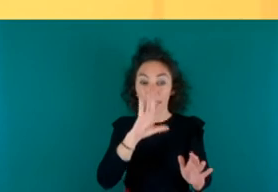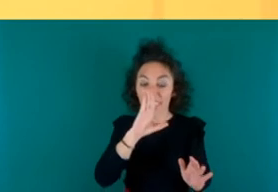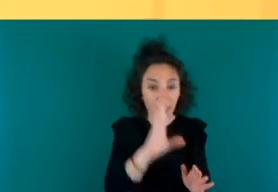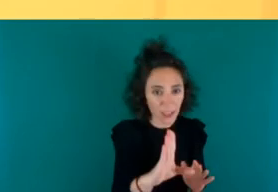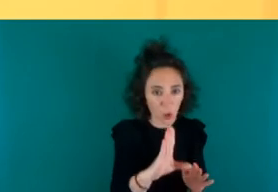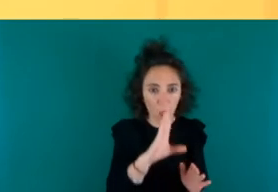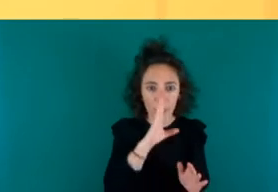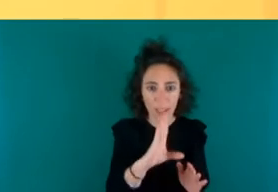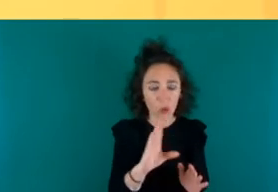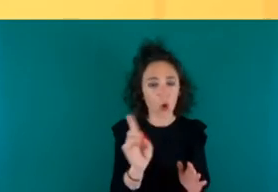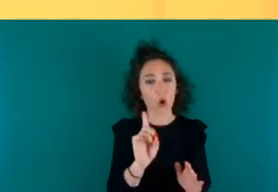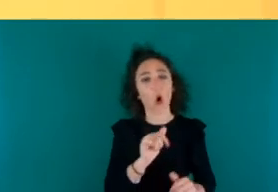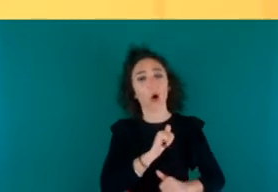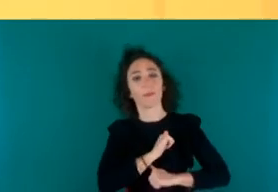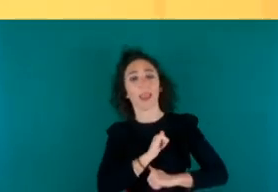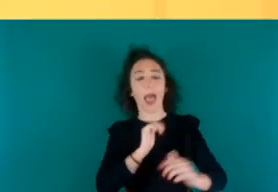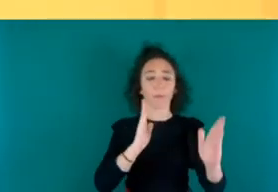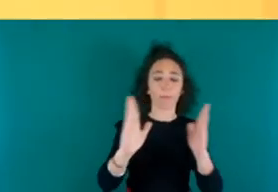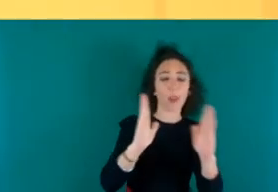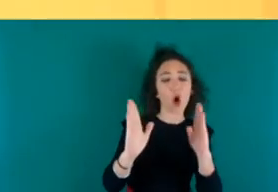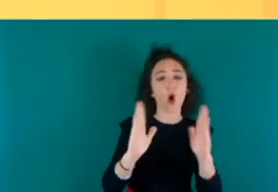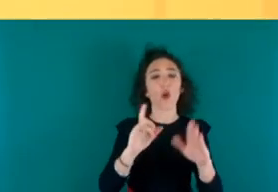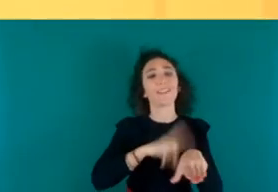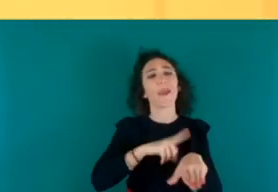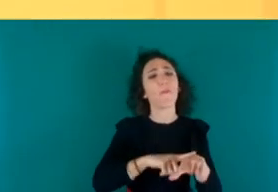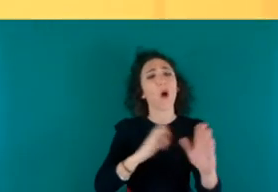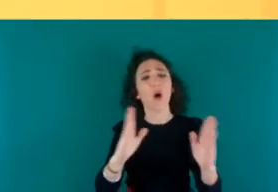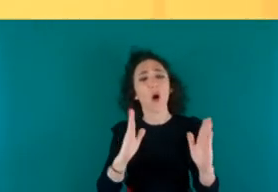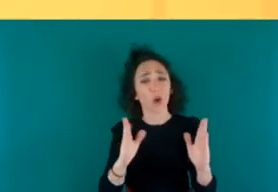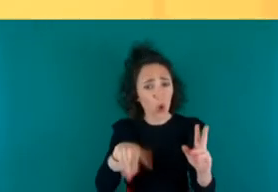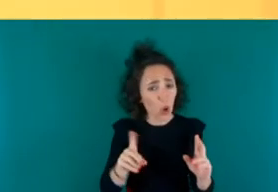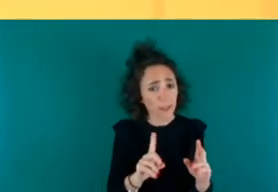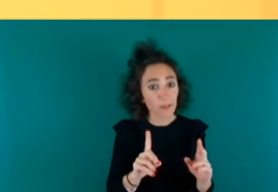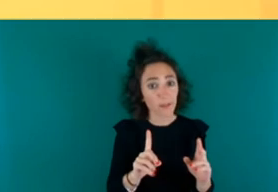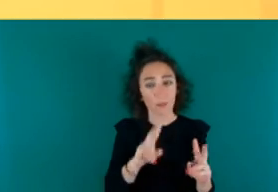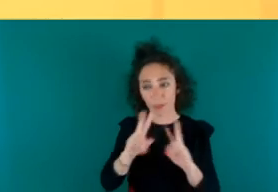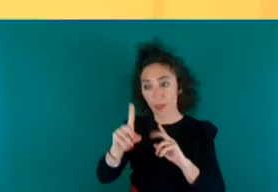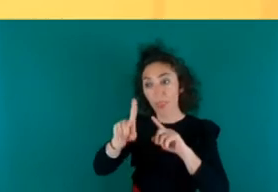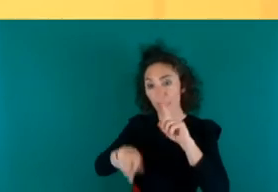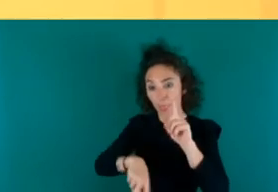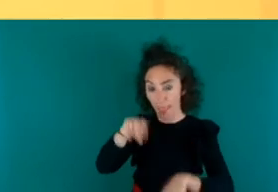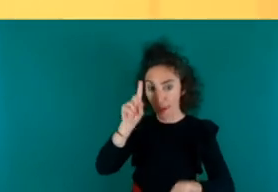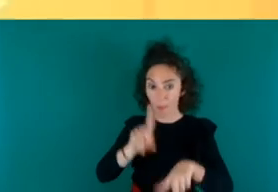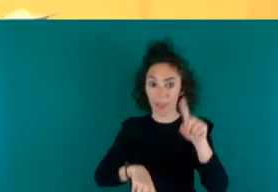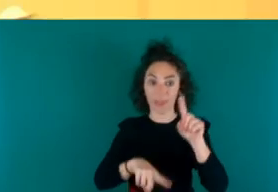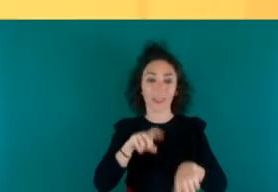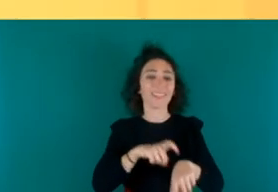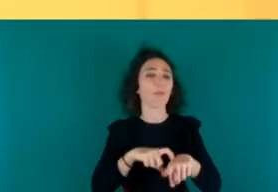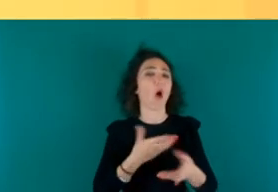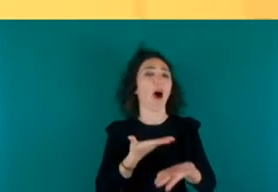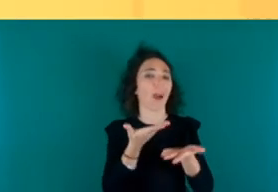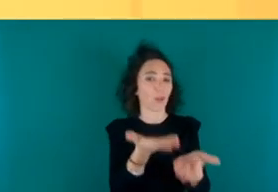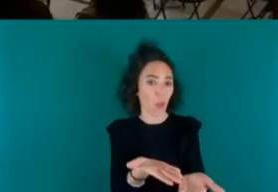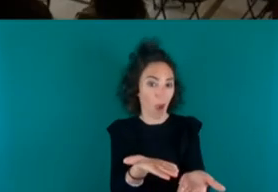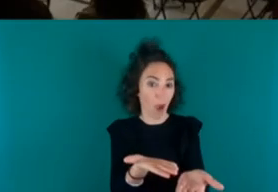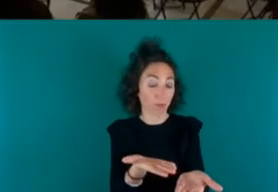esperar un periodo o un plazo determinado de tiempo depende depende del tipo de ayuda porque yo si me he encontrado